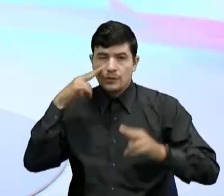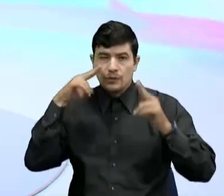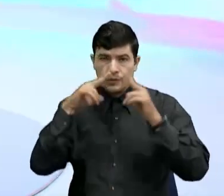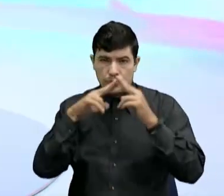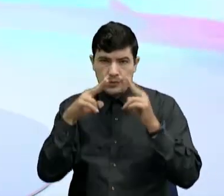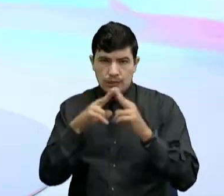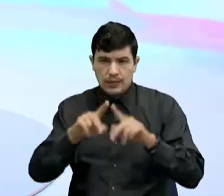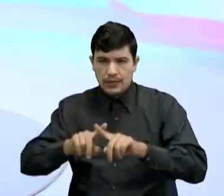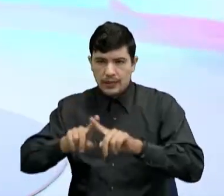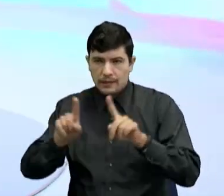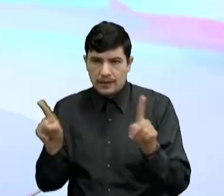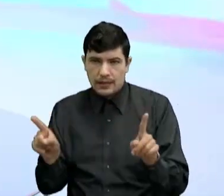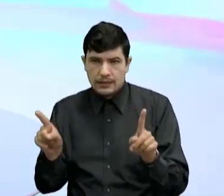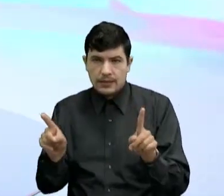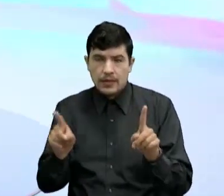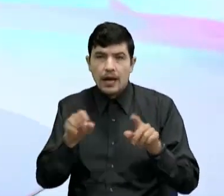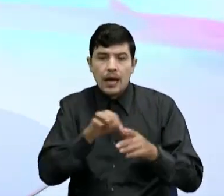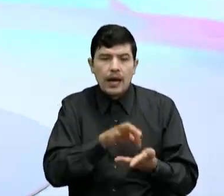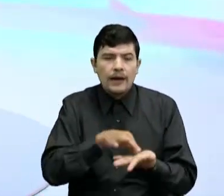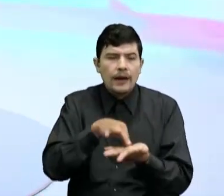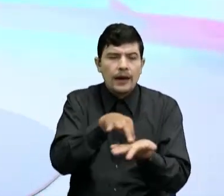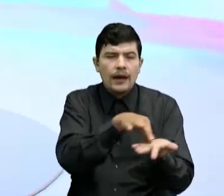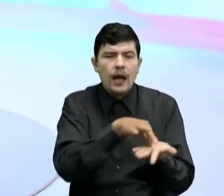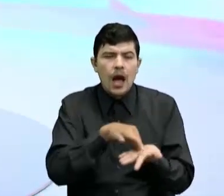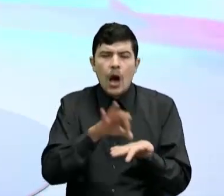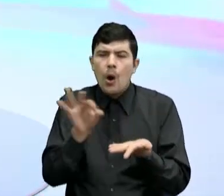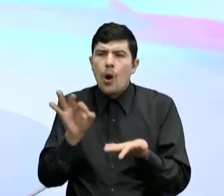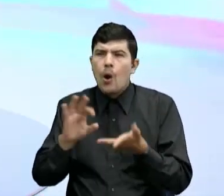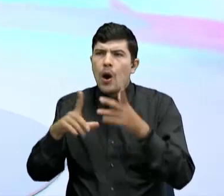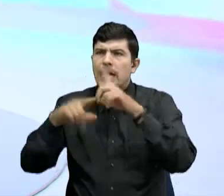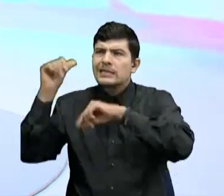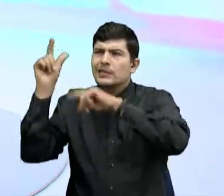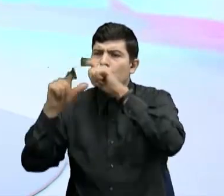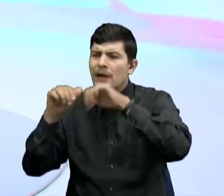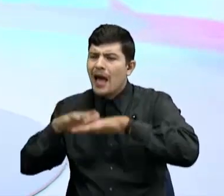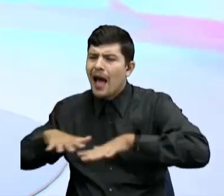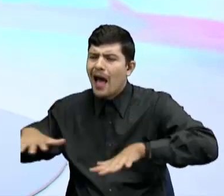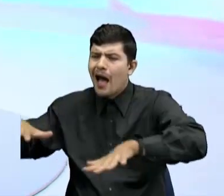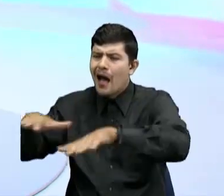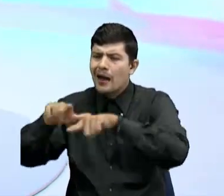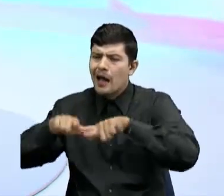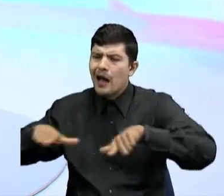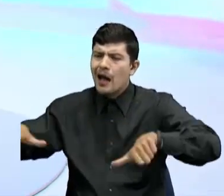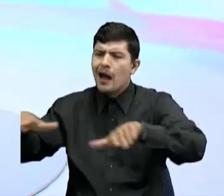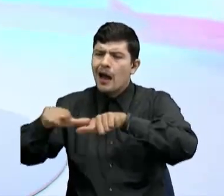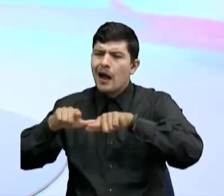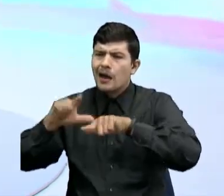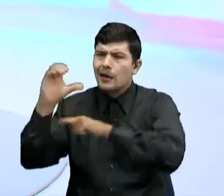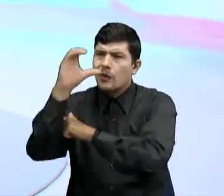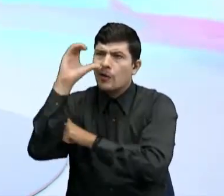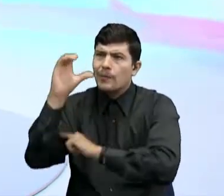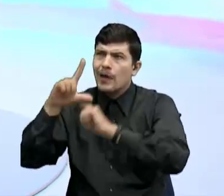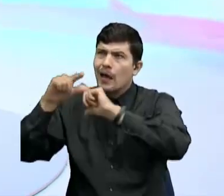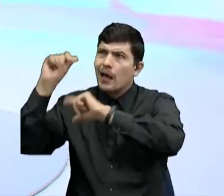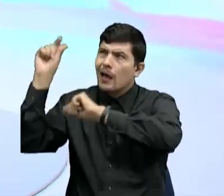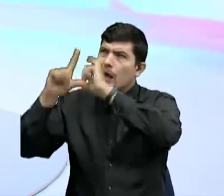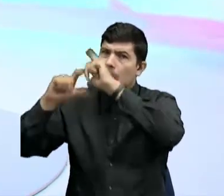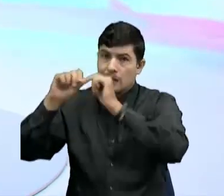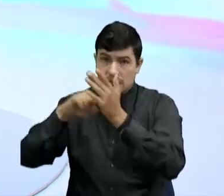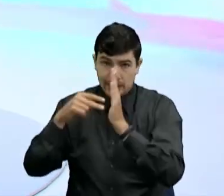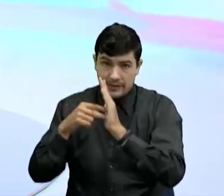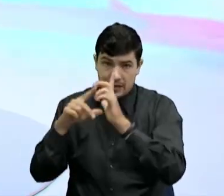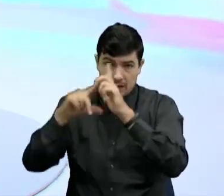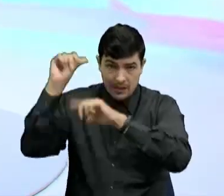diferencia En la posición astronómica Cuando hablamos De posición astronómica Nos referimos como A los astros Las